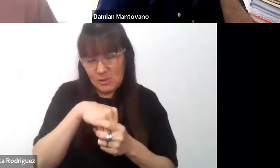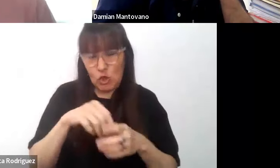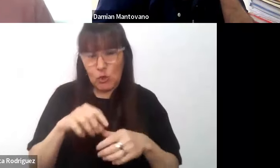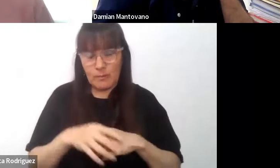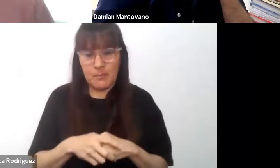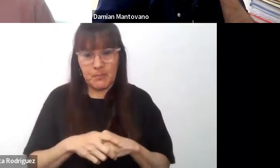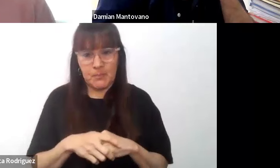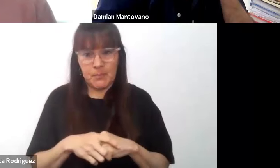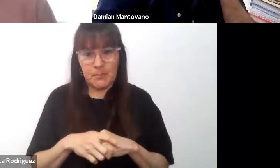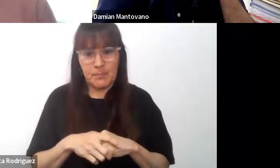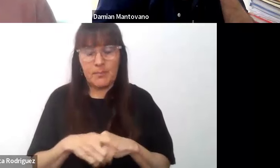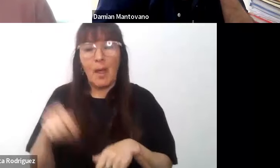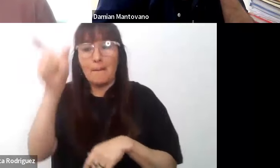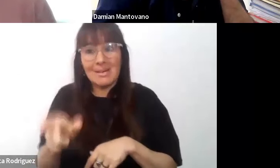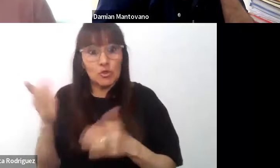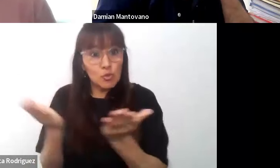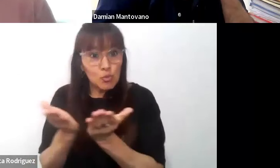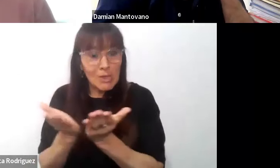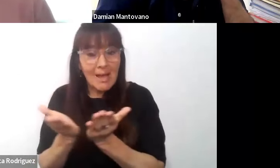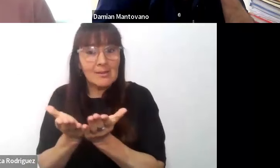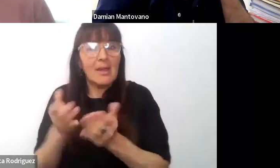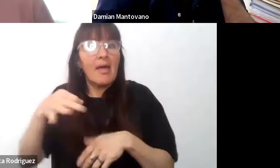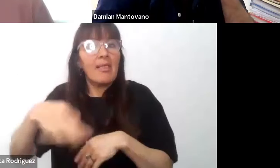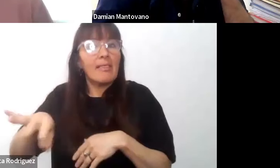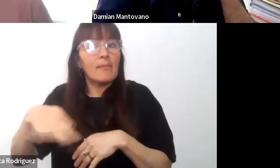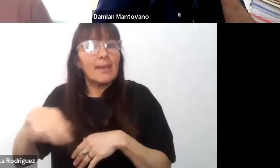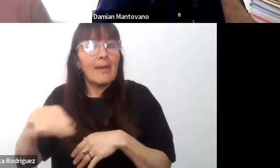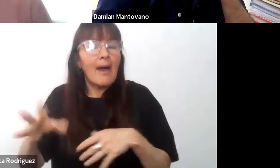era el estudiante el que debía adaptarse a la escuela.